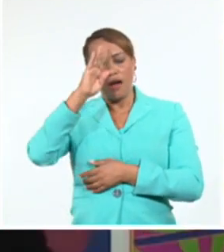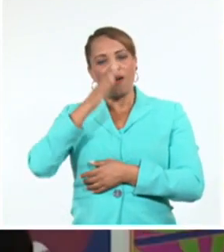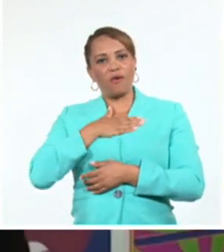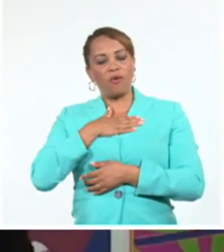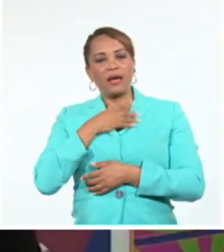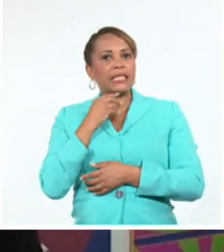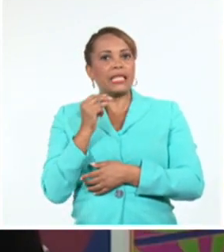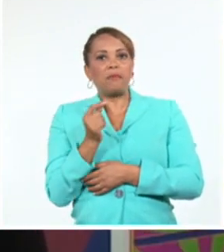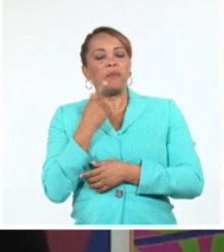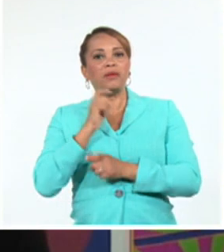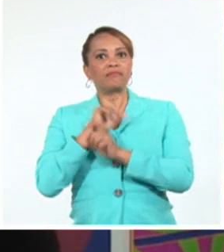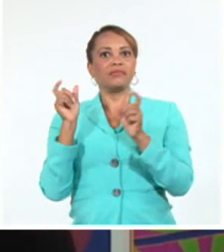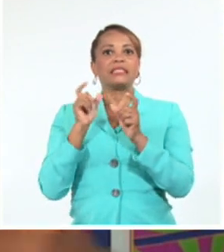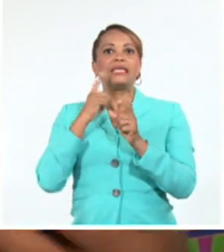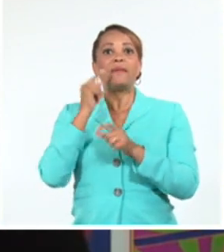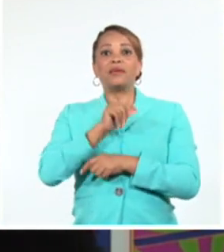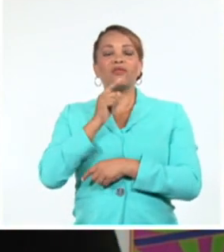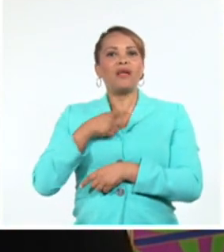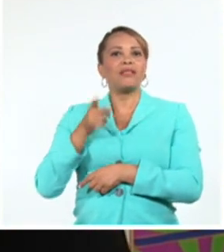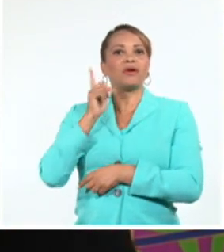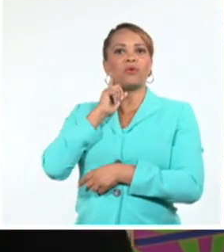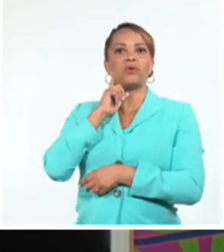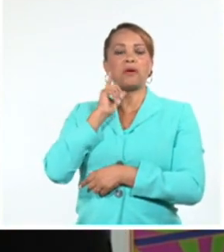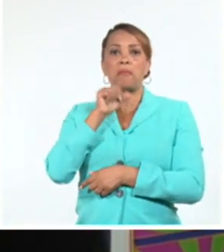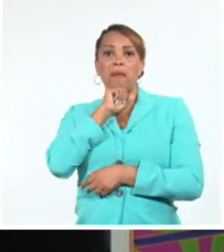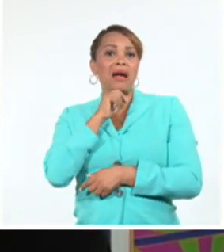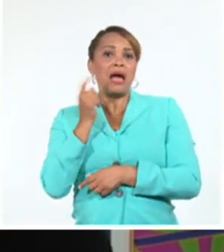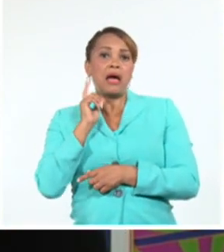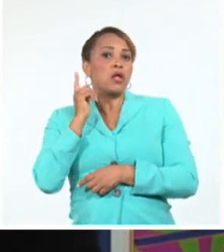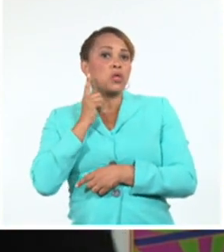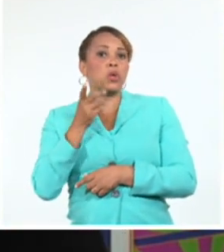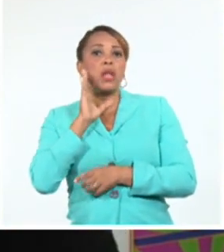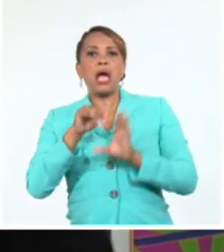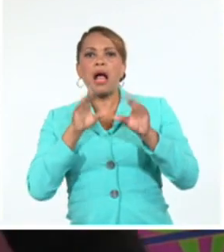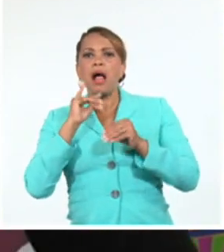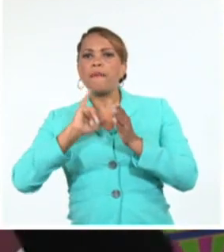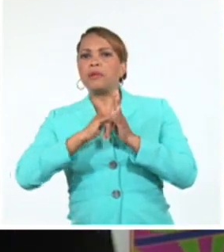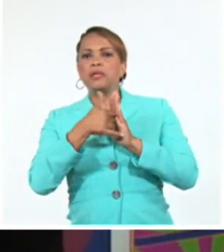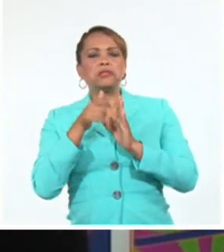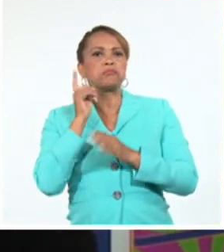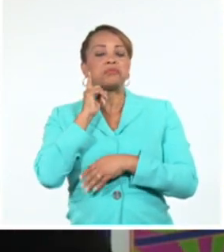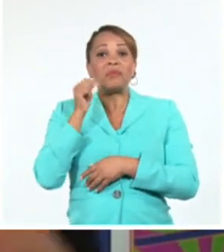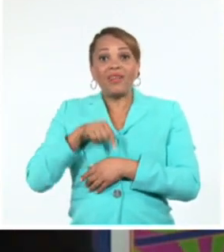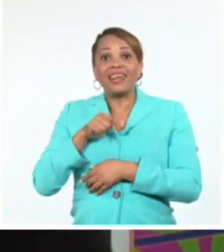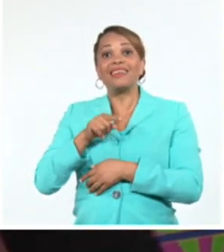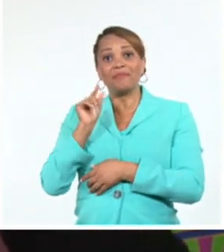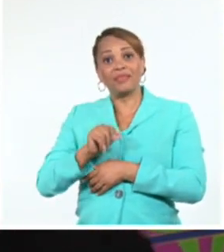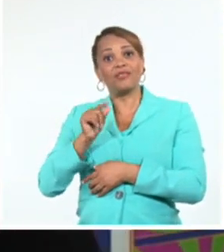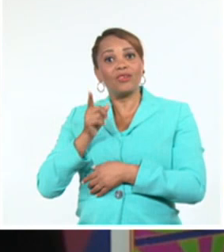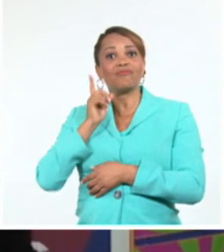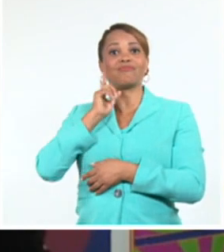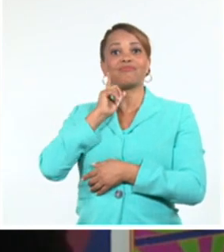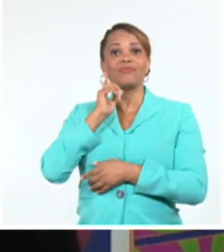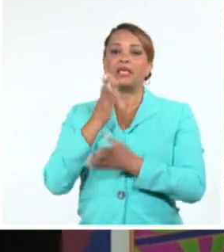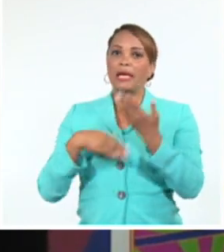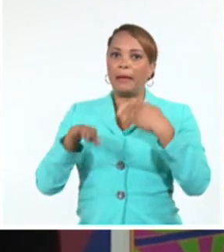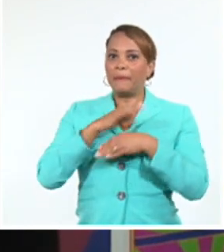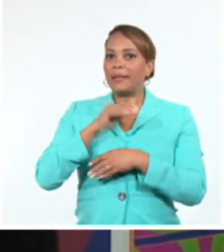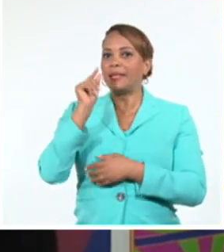de repente la gente te escucha. Normalmente ni mi madre me escucha a veces cuando le hablo de mis proyectos. Aquí la gente te escucha, desde el ministro hasta